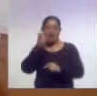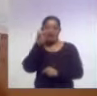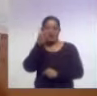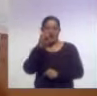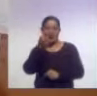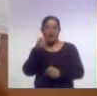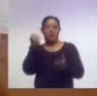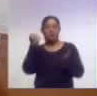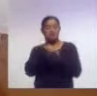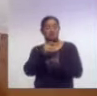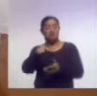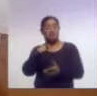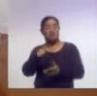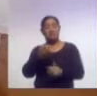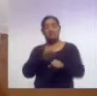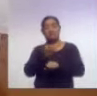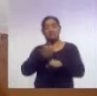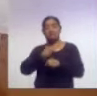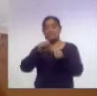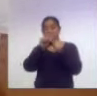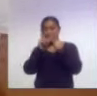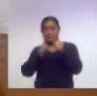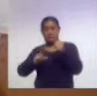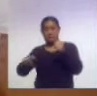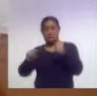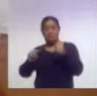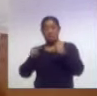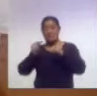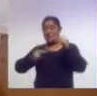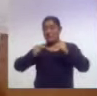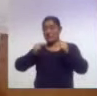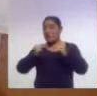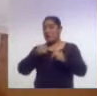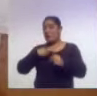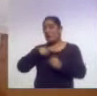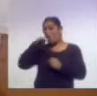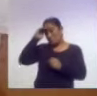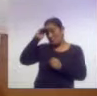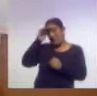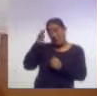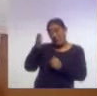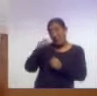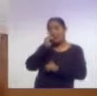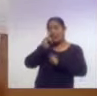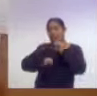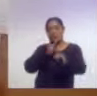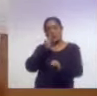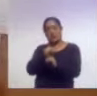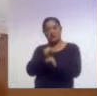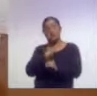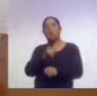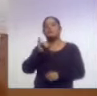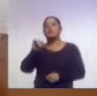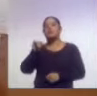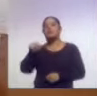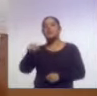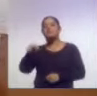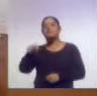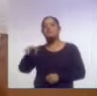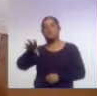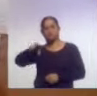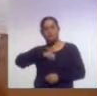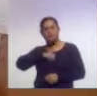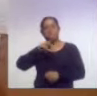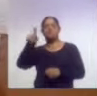a la vanguardia a nivel nacional y yo diría que hasta internacional, Sí, así es, estamos retomando todos los